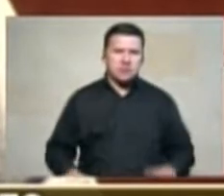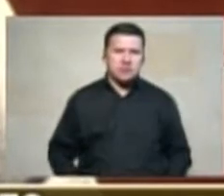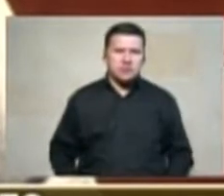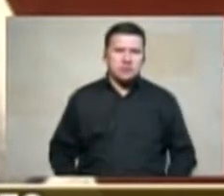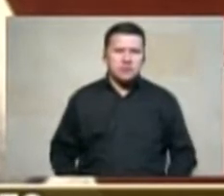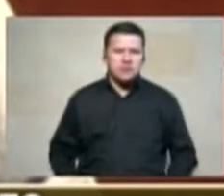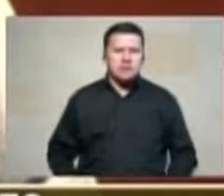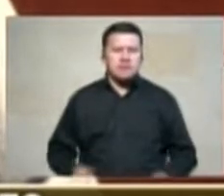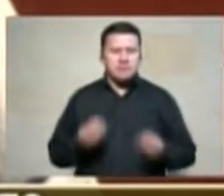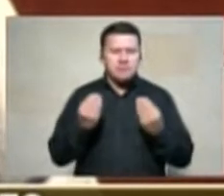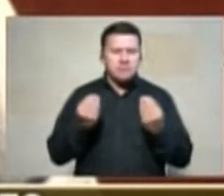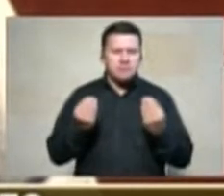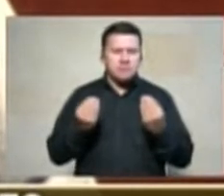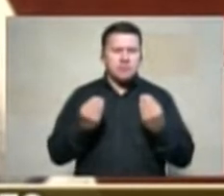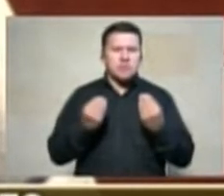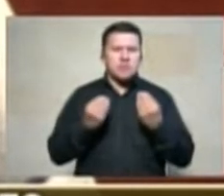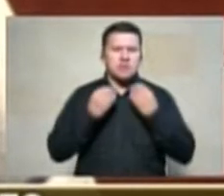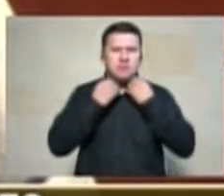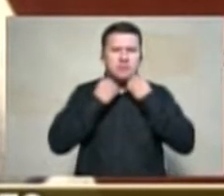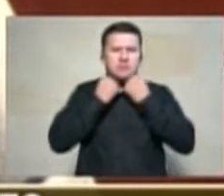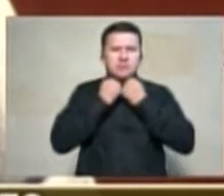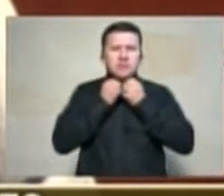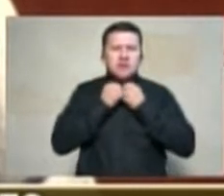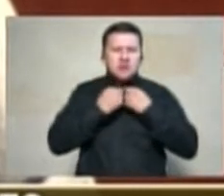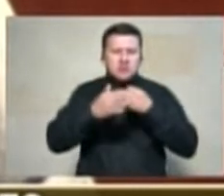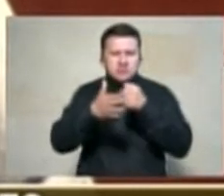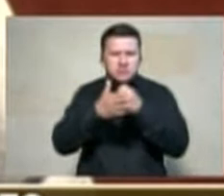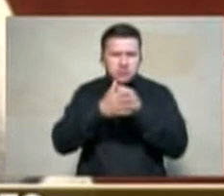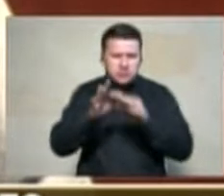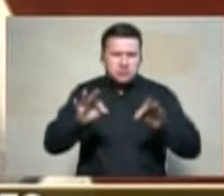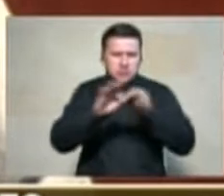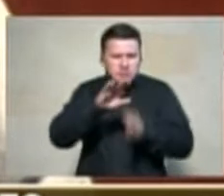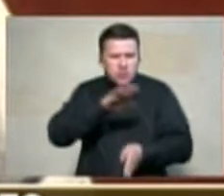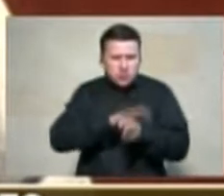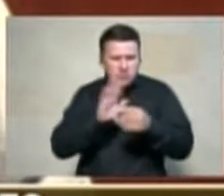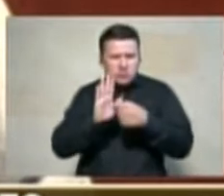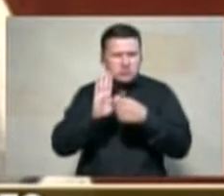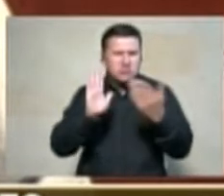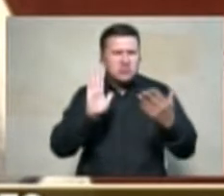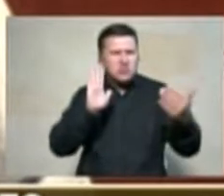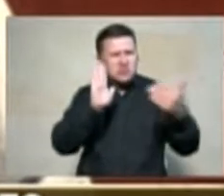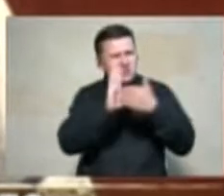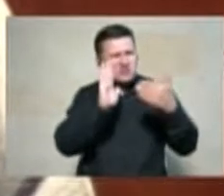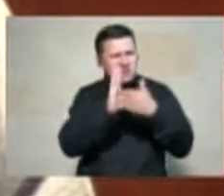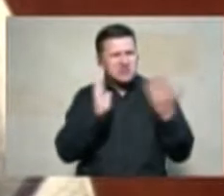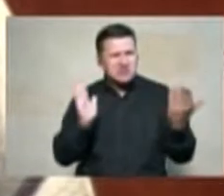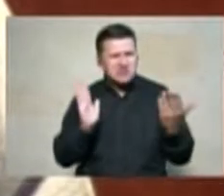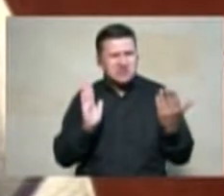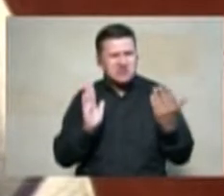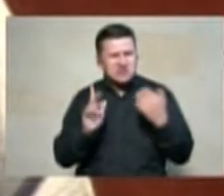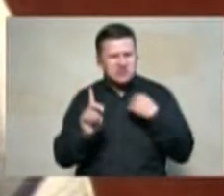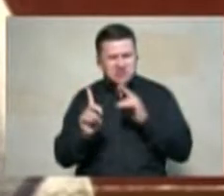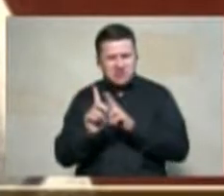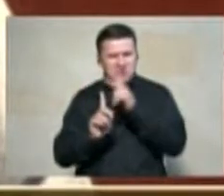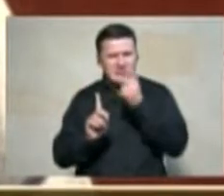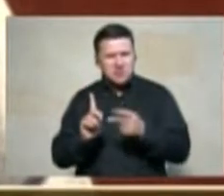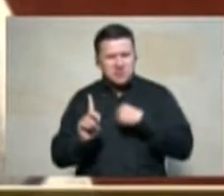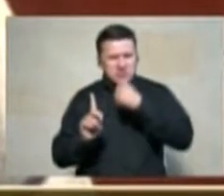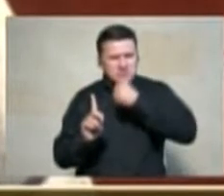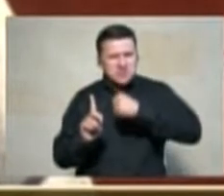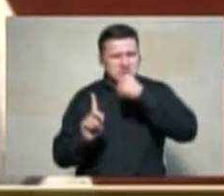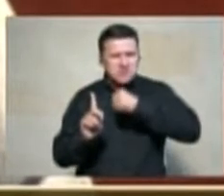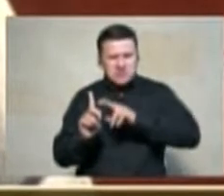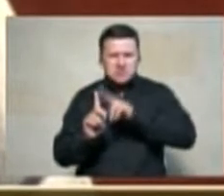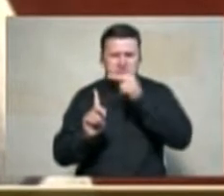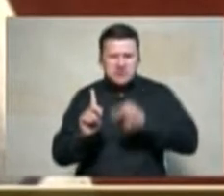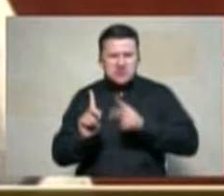para seguir en la lucha contra este nuevo hecho victimizante que estamos viviendo